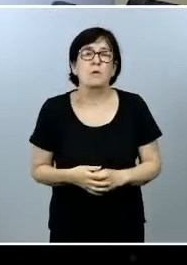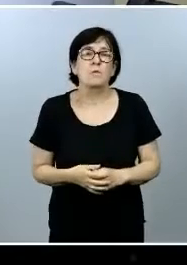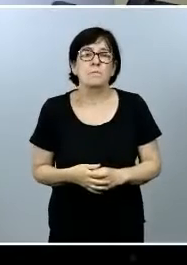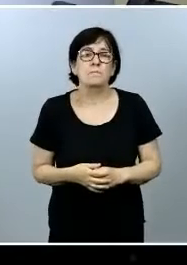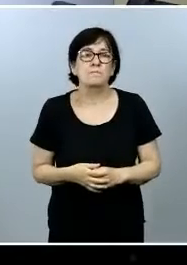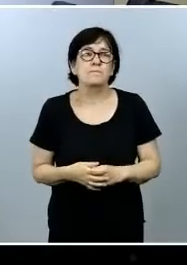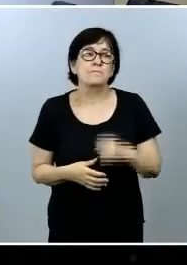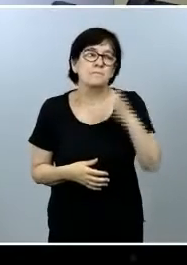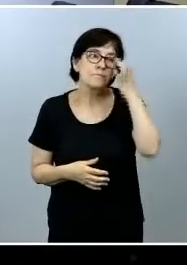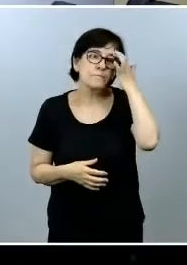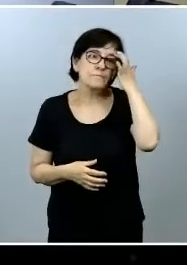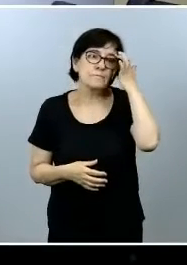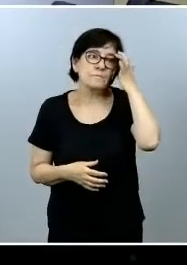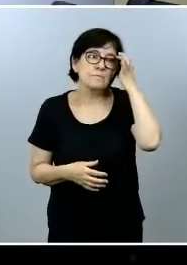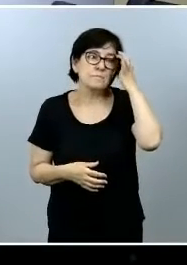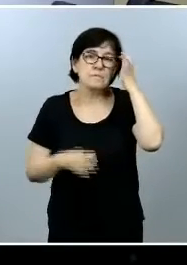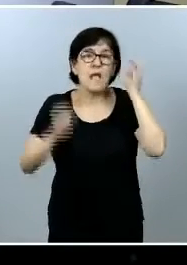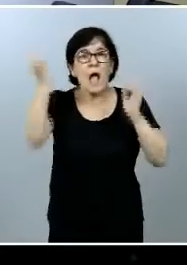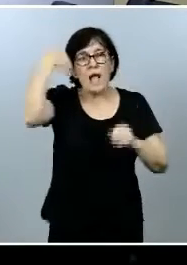Aragón Televisión pregunta ahora